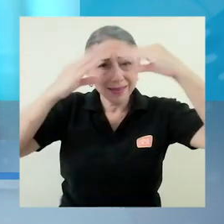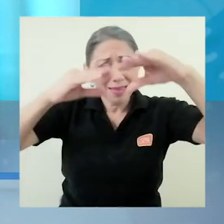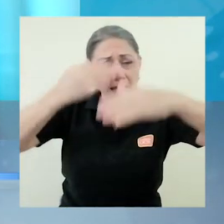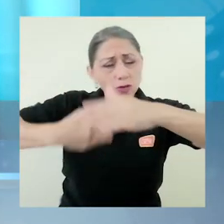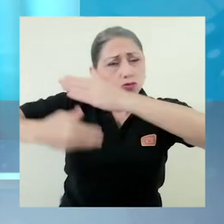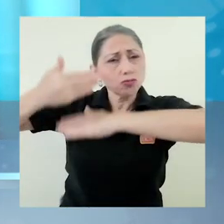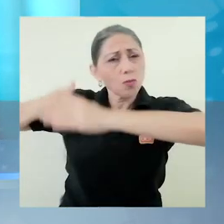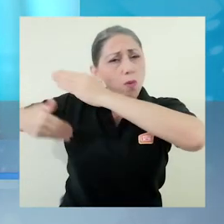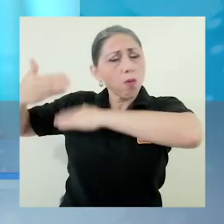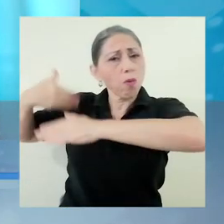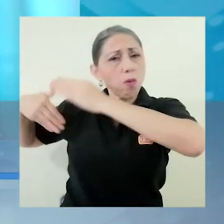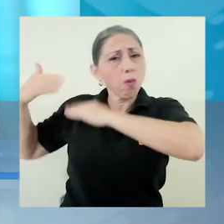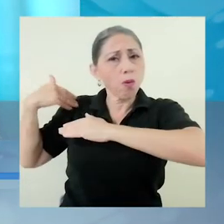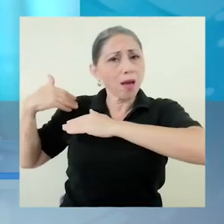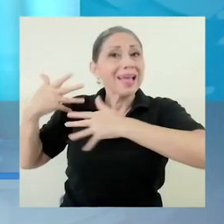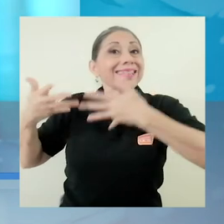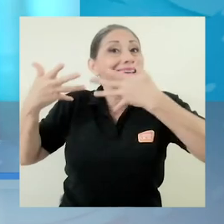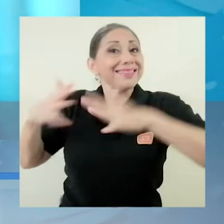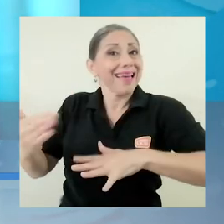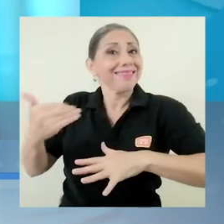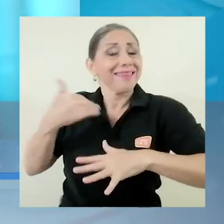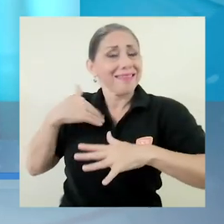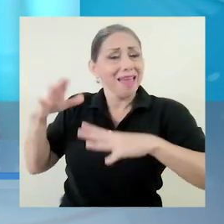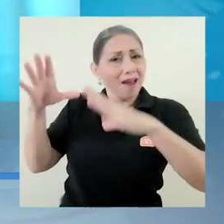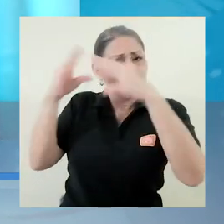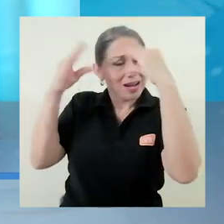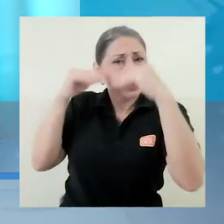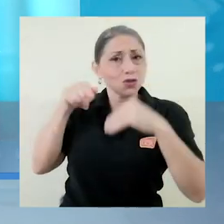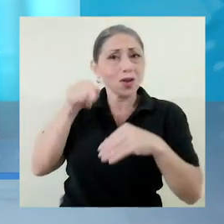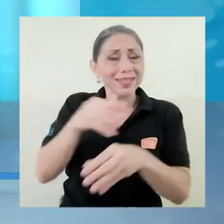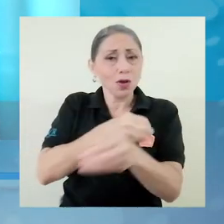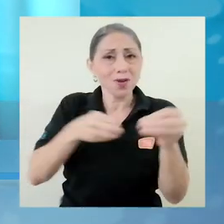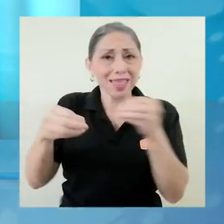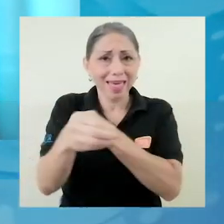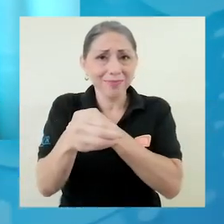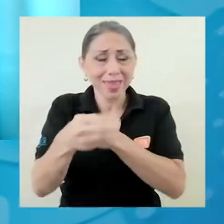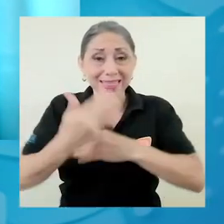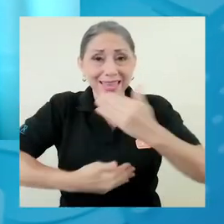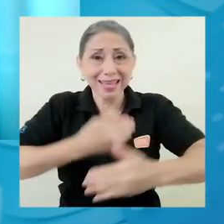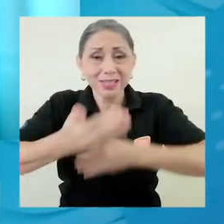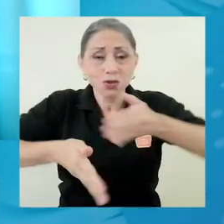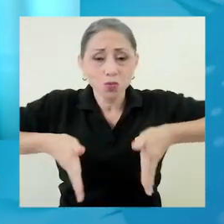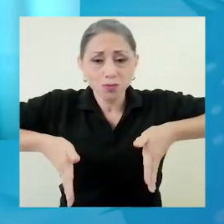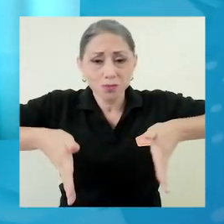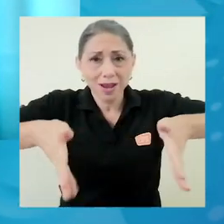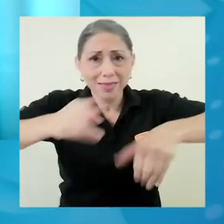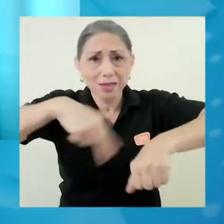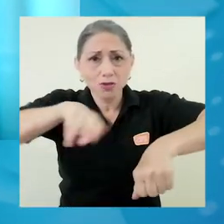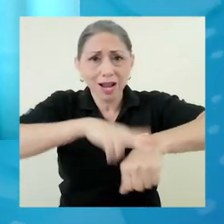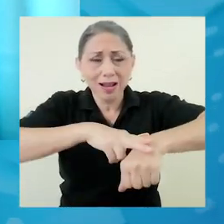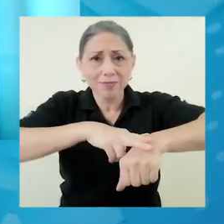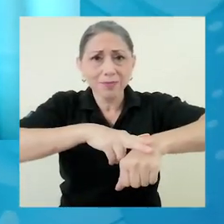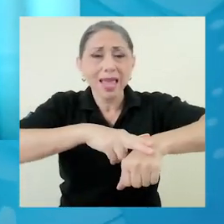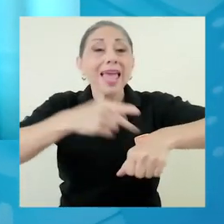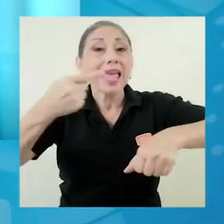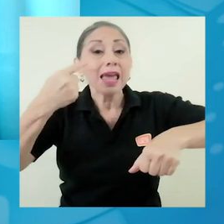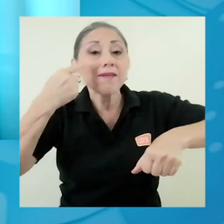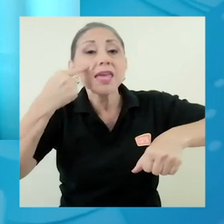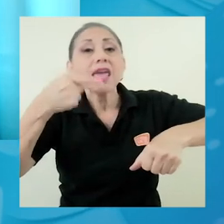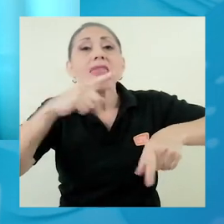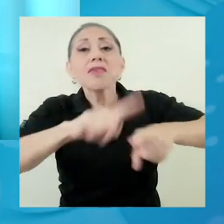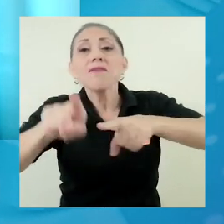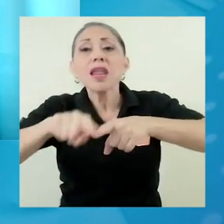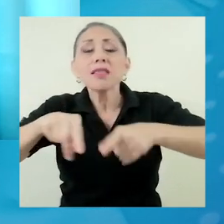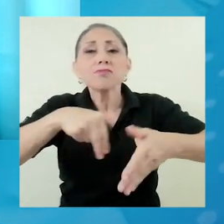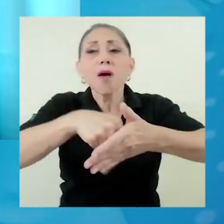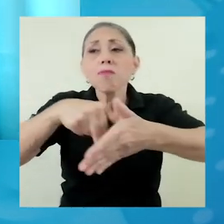del registro que ya tenía esta unidad, la Unidad de Gestión de la Red Vial Nacional, que sería el registro de barreras colisionadas en la ruta.